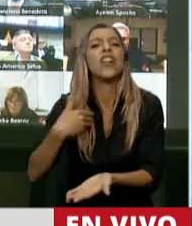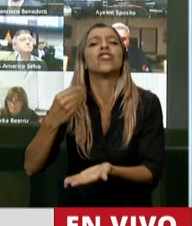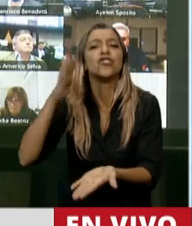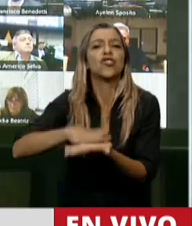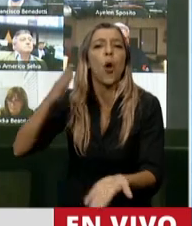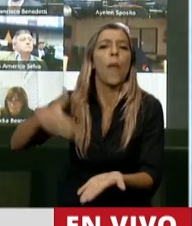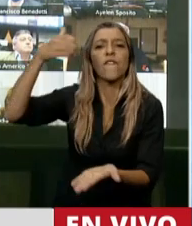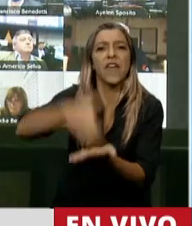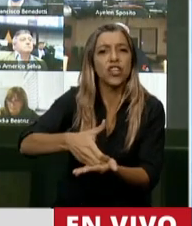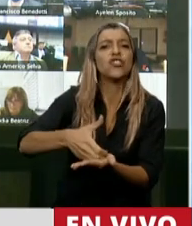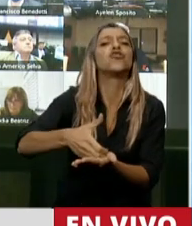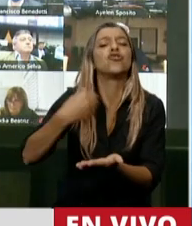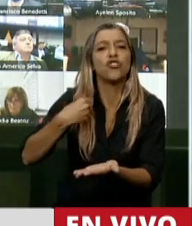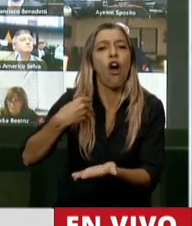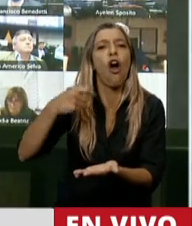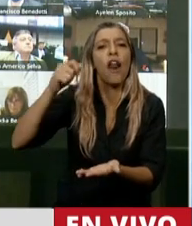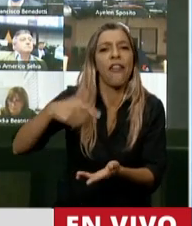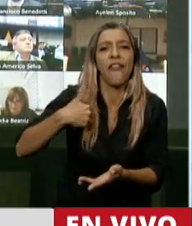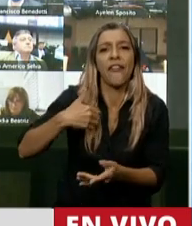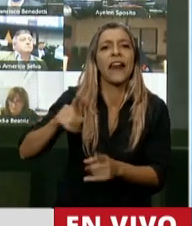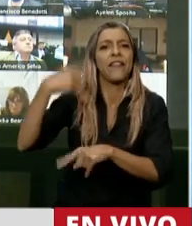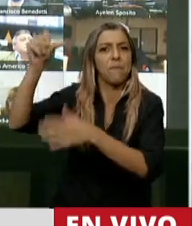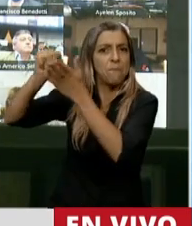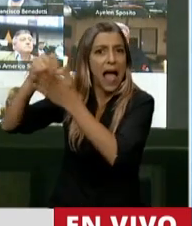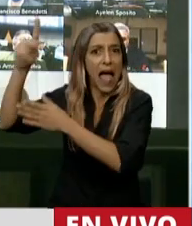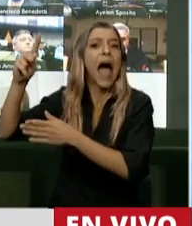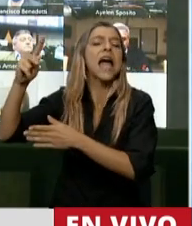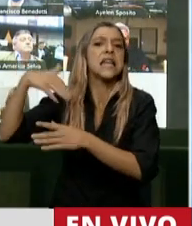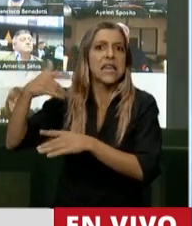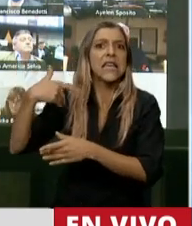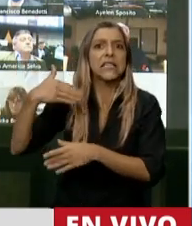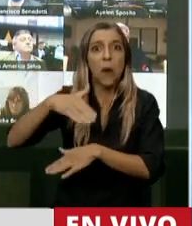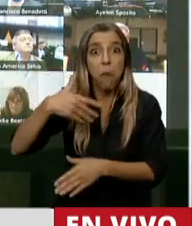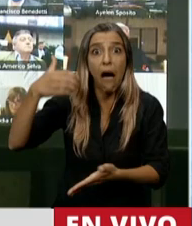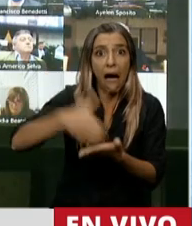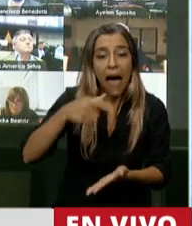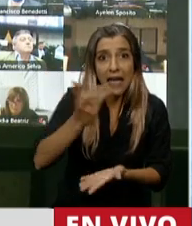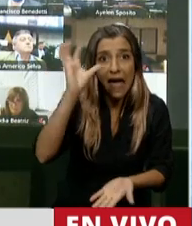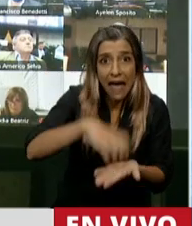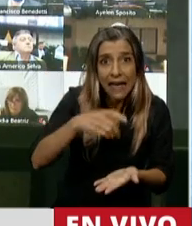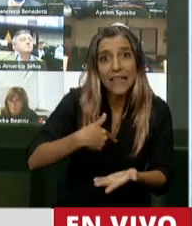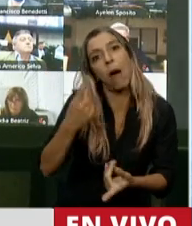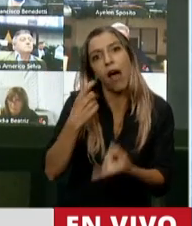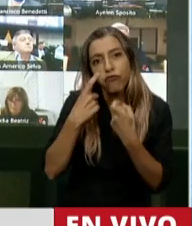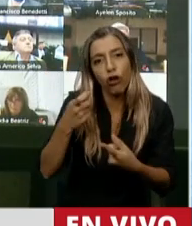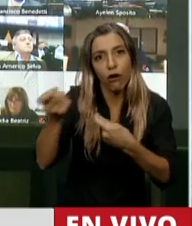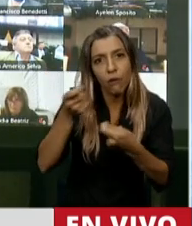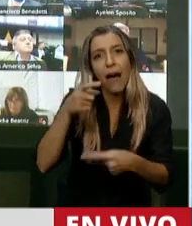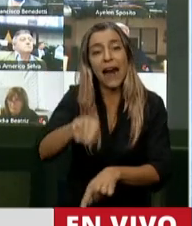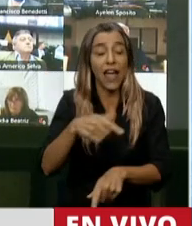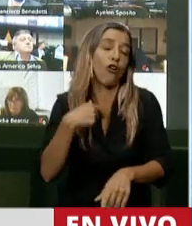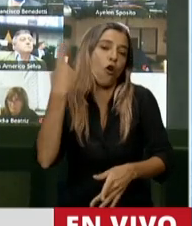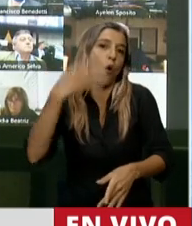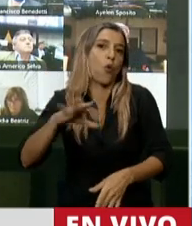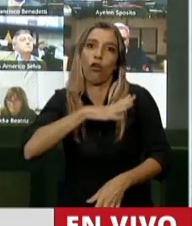el extranjero y en países vecinos. Porque eso es lo que estamos logrando con esta ley. Lo único que estamos logrando es